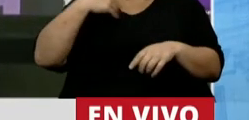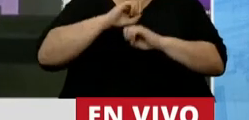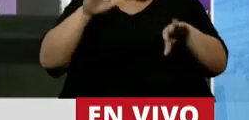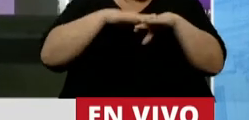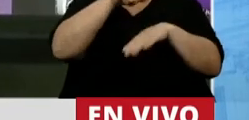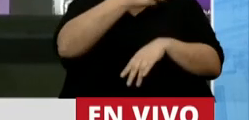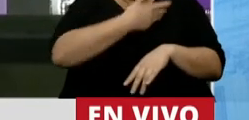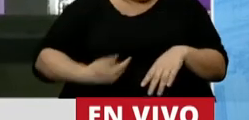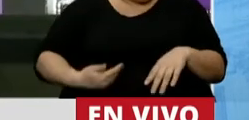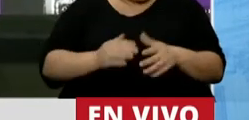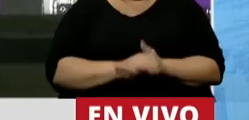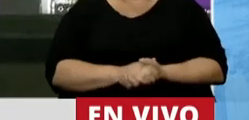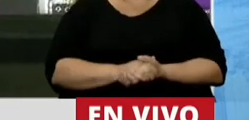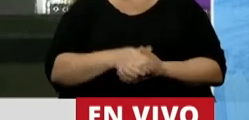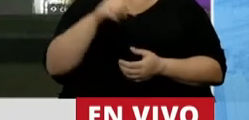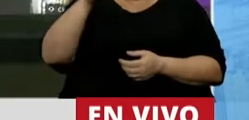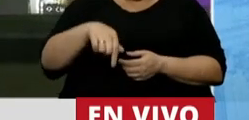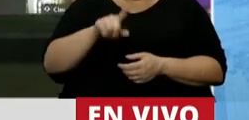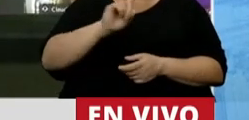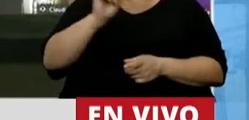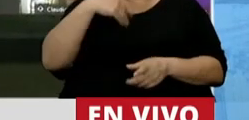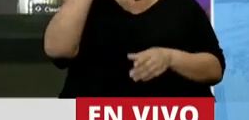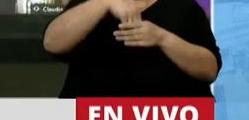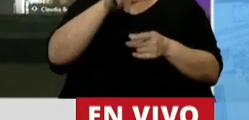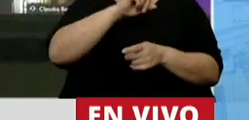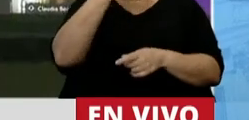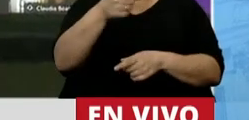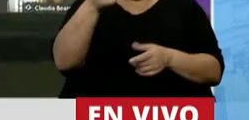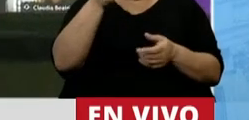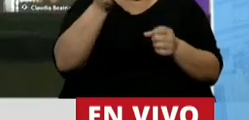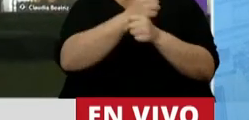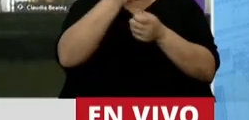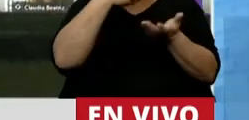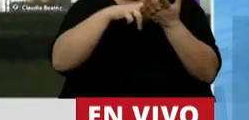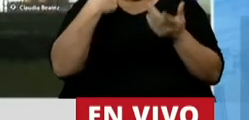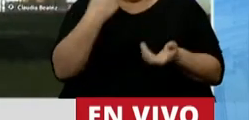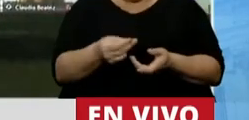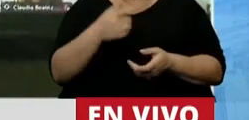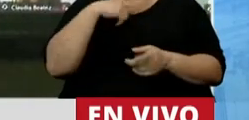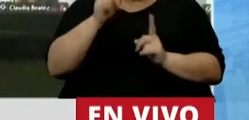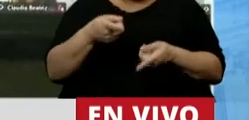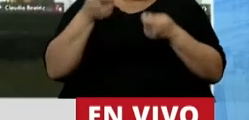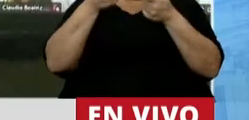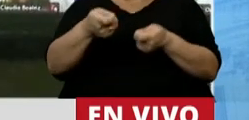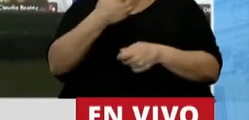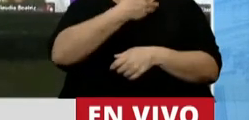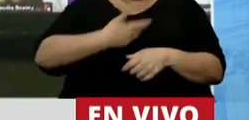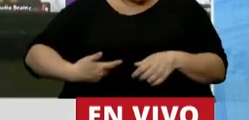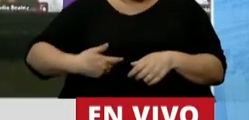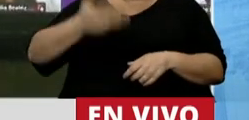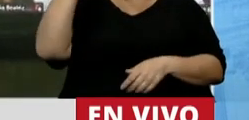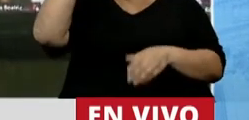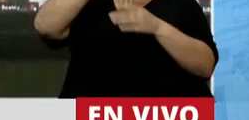argentinos. En este caso, no votaré la aprobación de este impuesto, a pesar de haber acompañado al gobierno